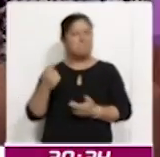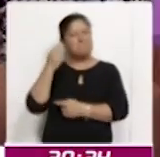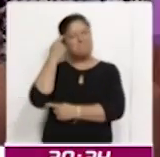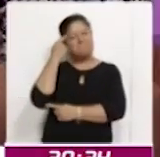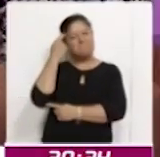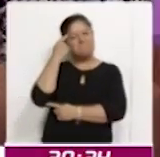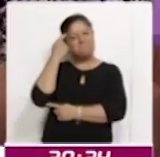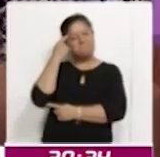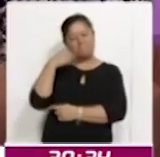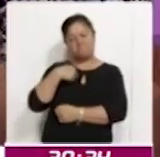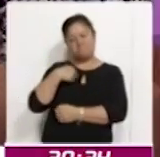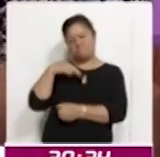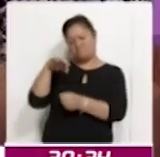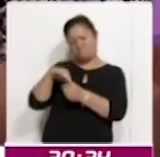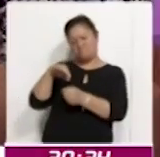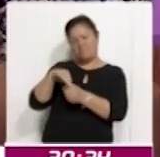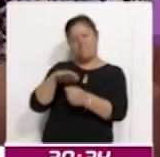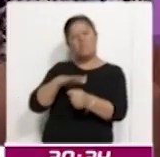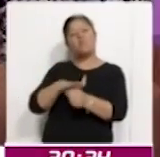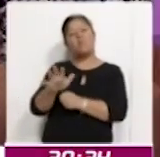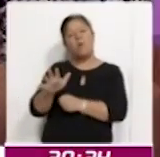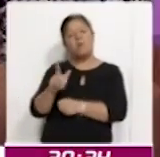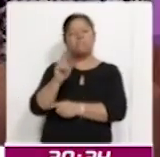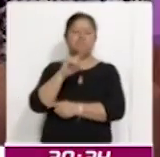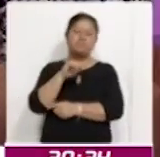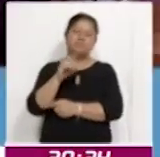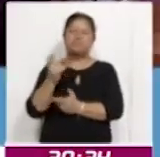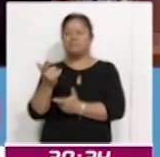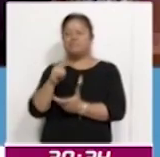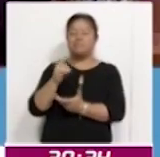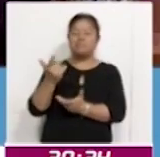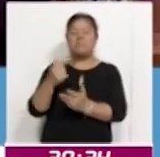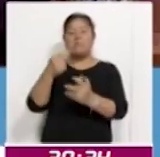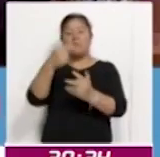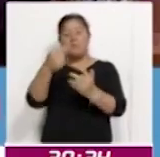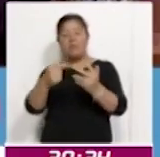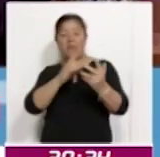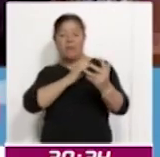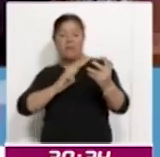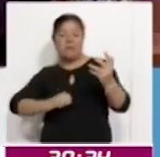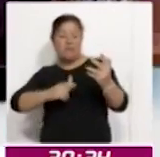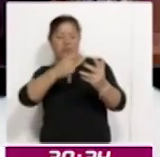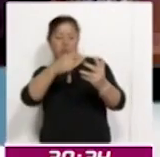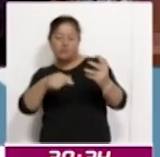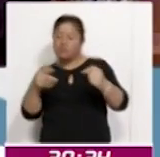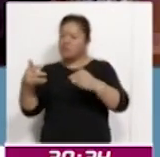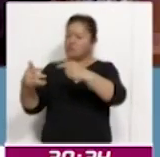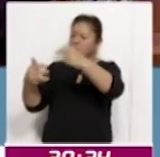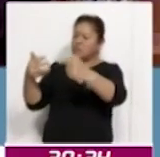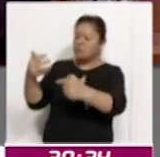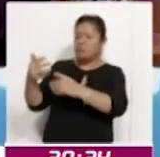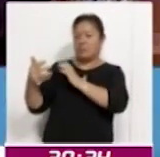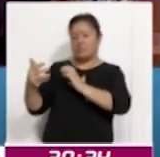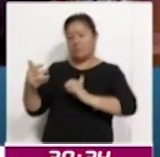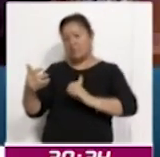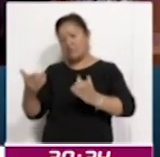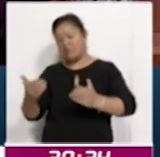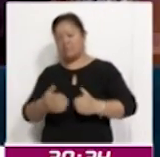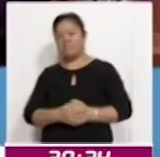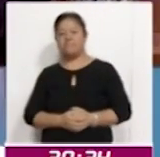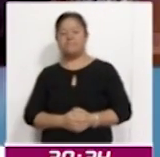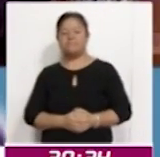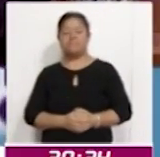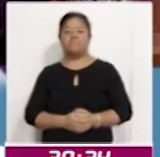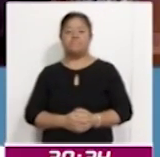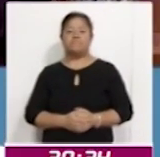y acudir el día domingo a ejercer ese derecho ciudadano que tienen de votar. ¿Dónde se van a ubicar las casillas, los centros de votación?